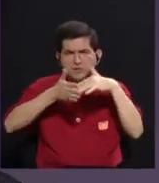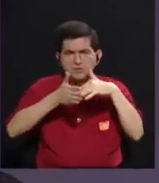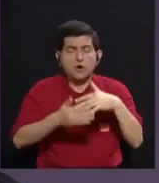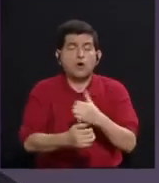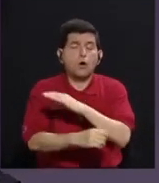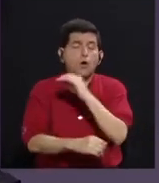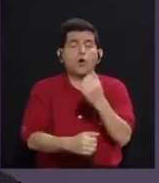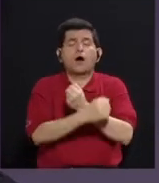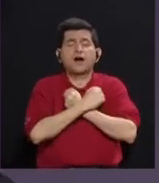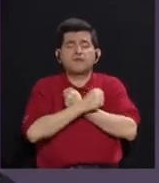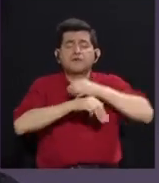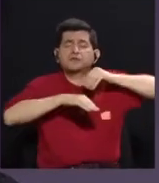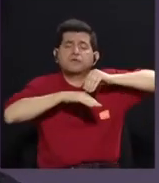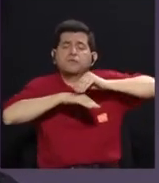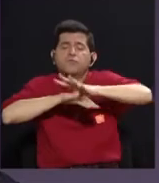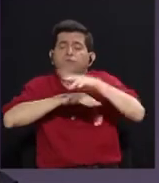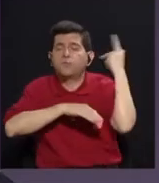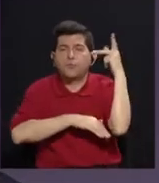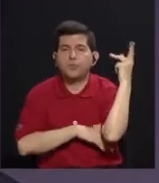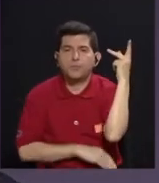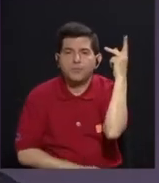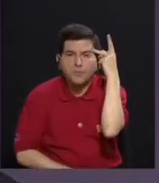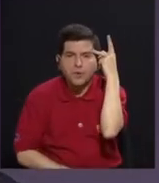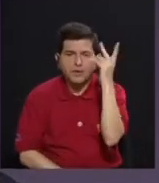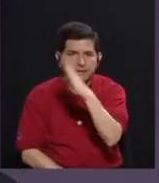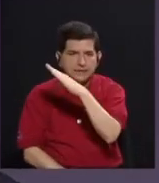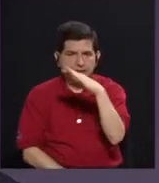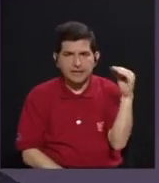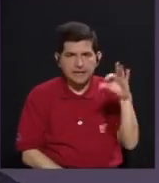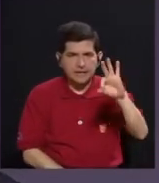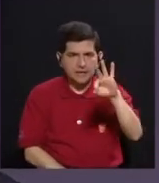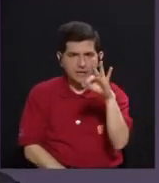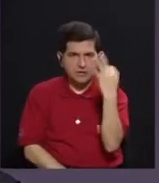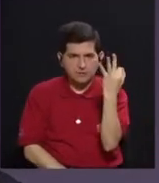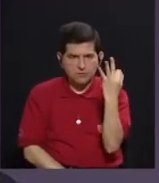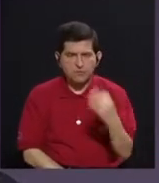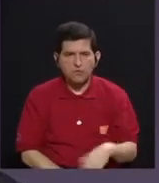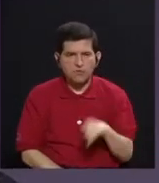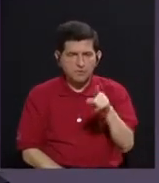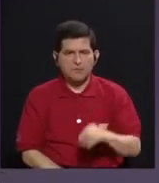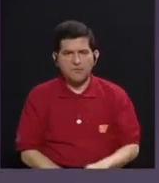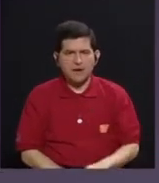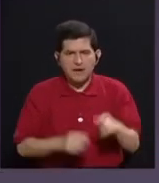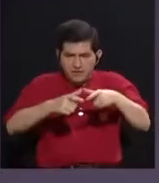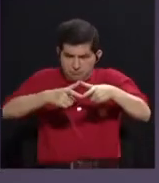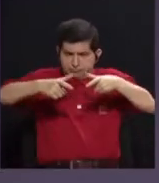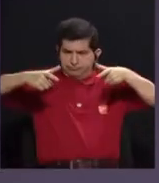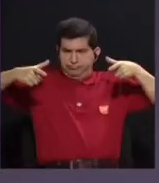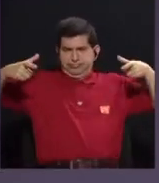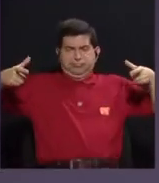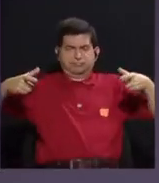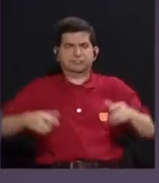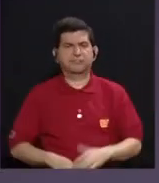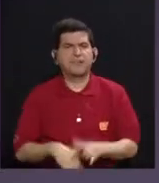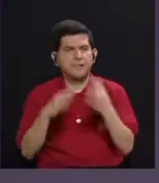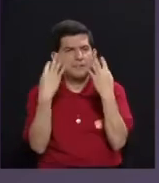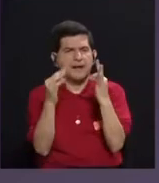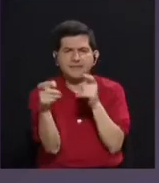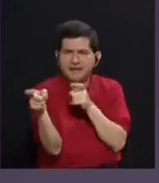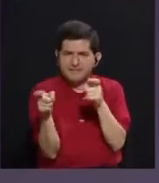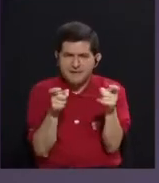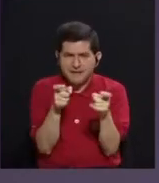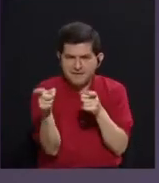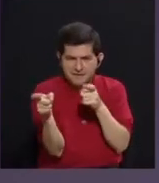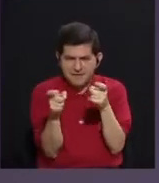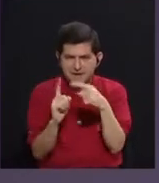afectividad permea también las políticas y la forma en que se masifica para un poco manipular